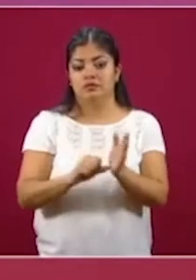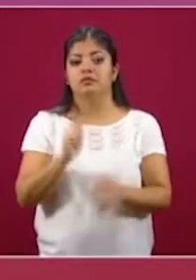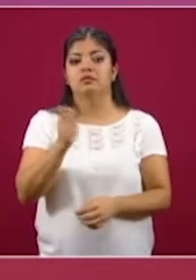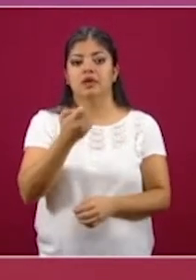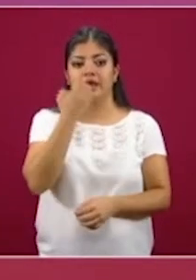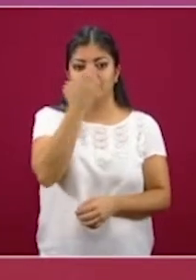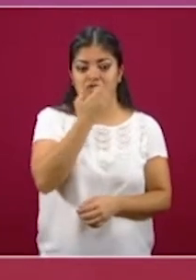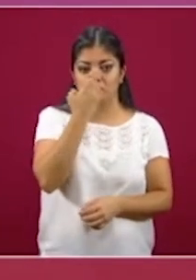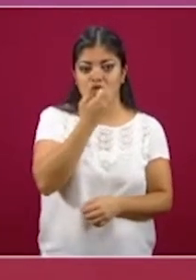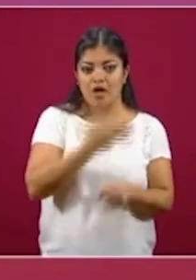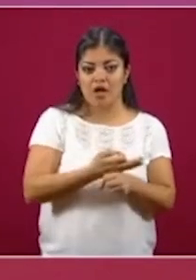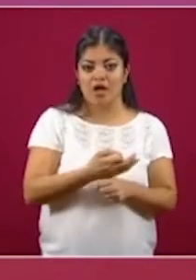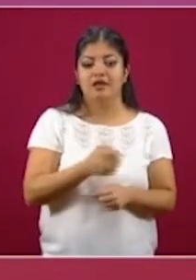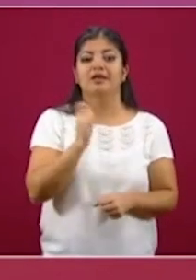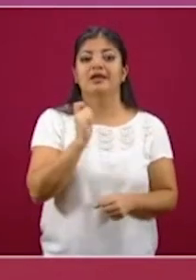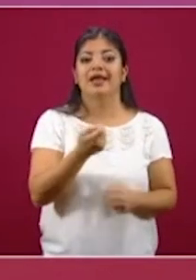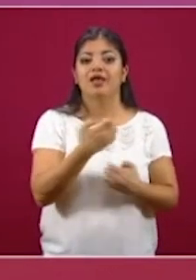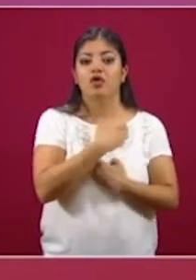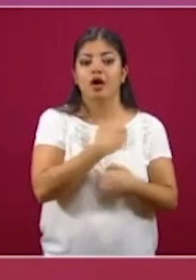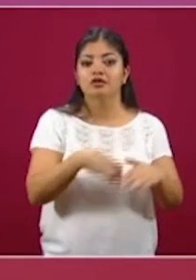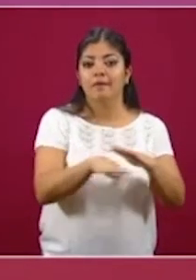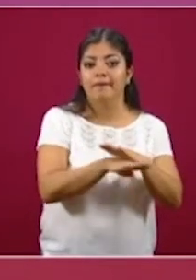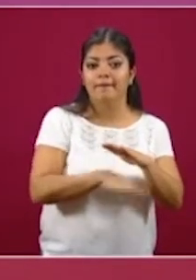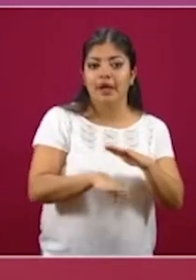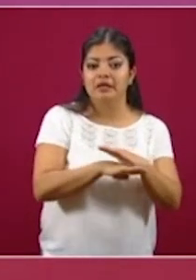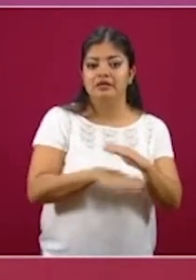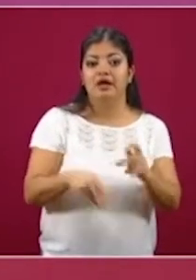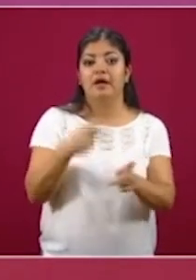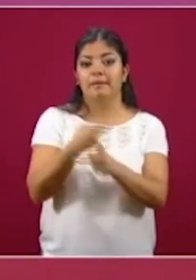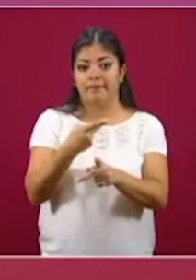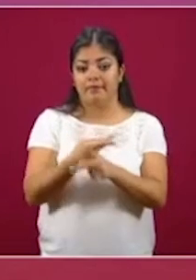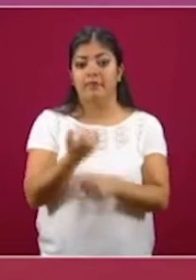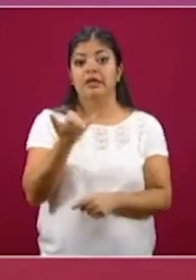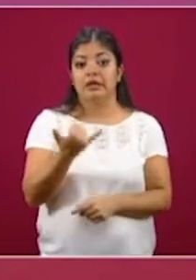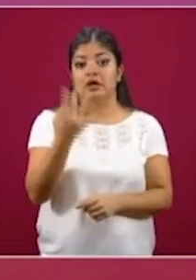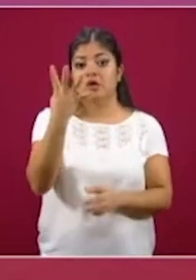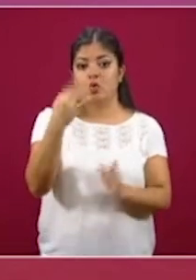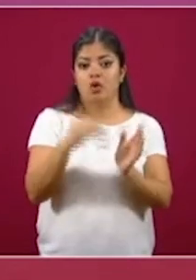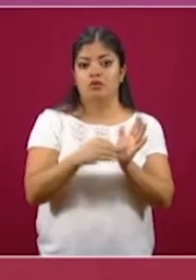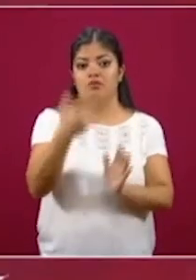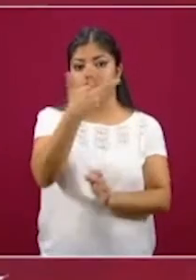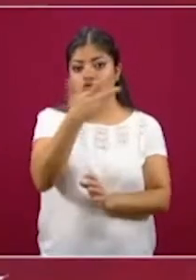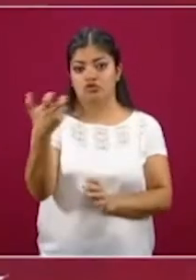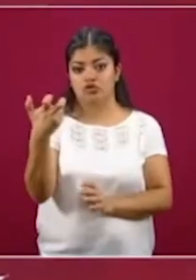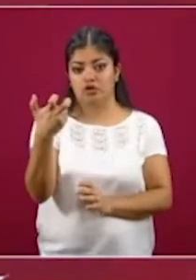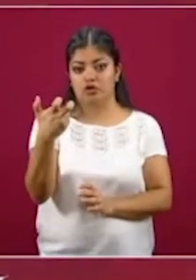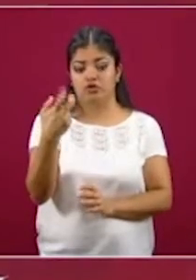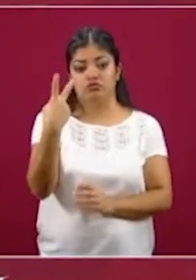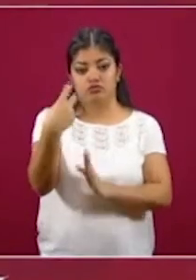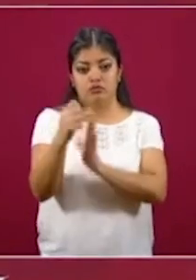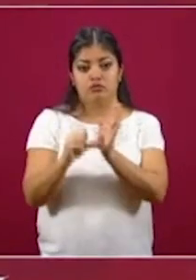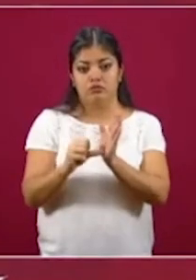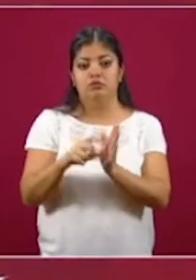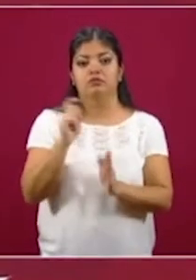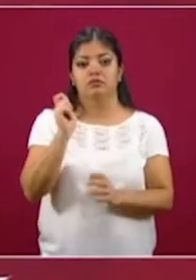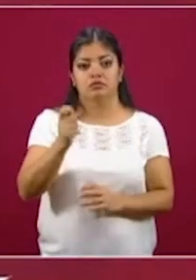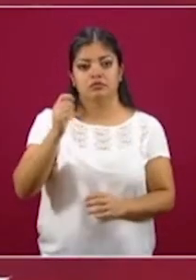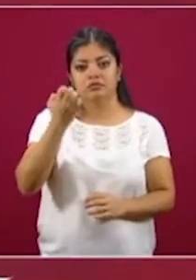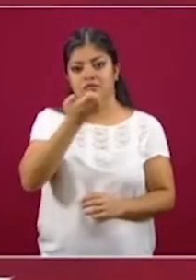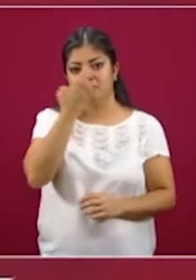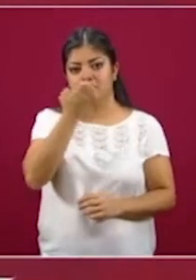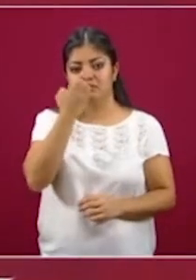educación básica y media superior y 4.800 pesos para quienes estudian en educación